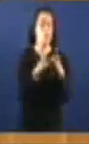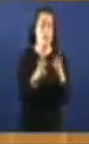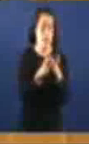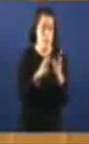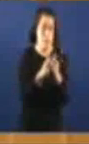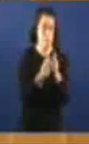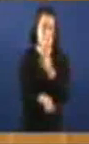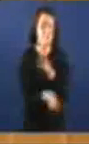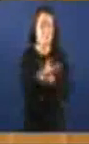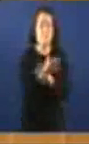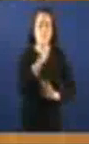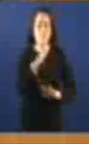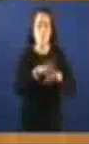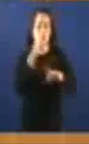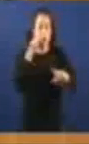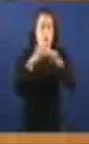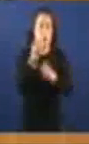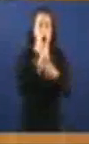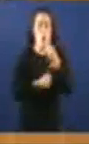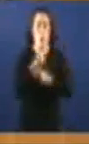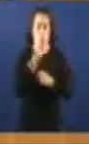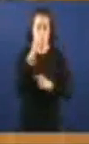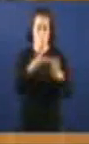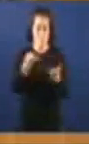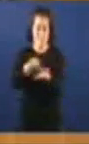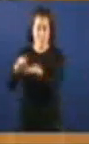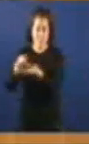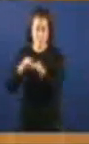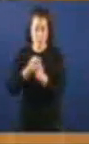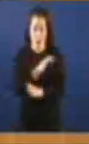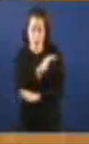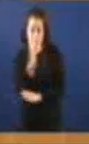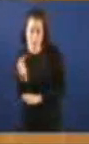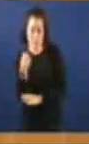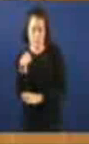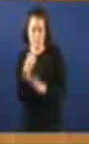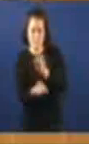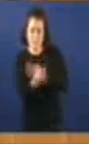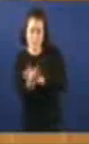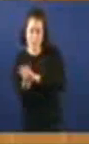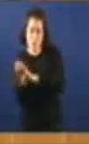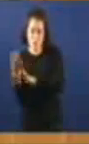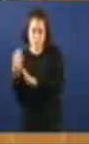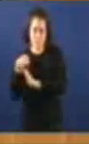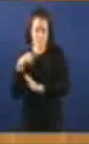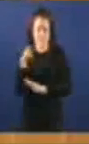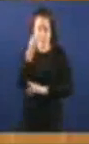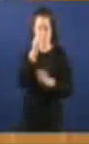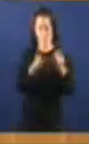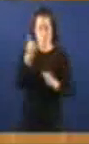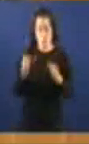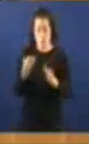Nacidas Para a forro popular E para as prolecíos crediticias Precisamente A xente con menos